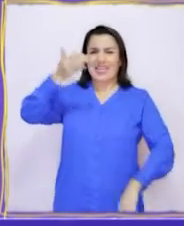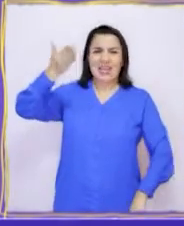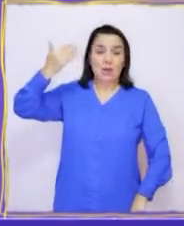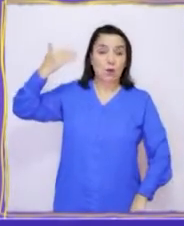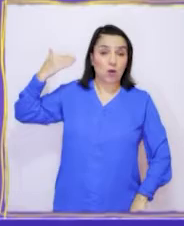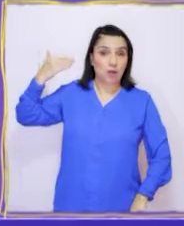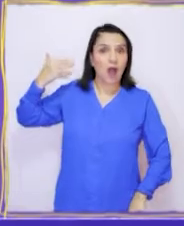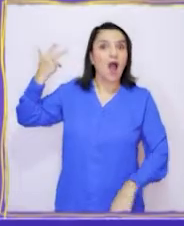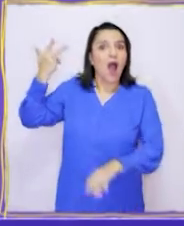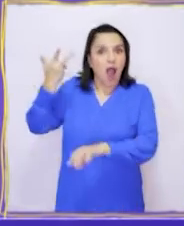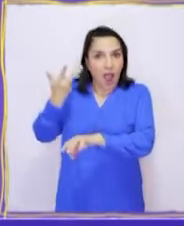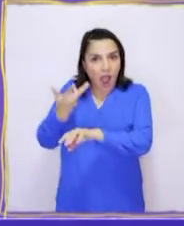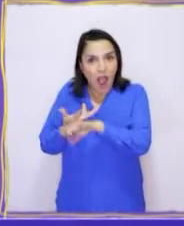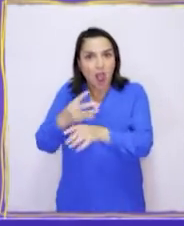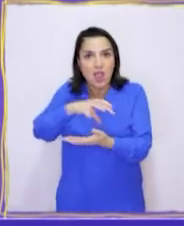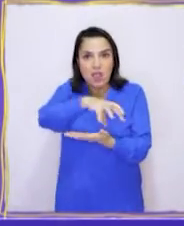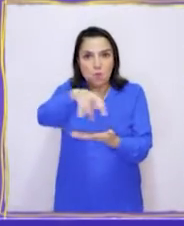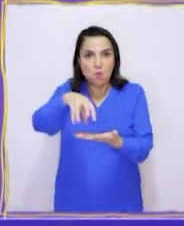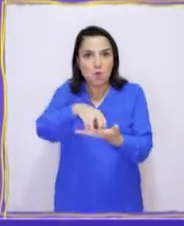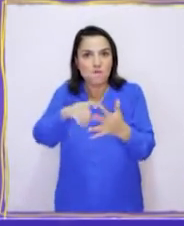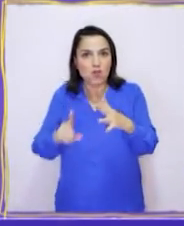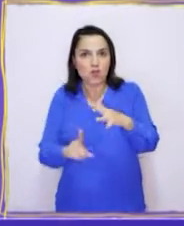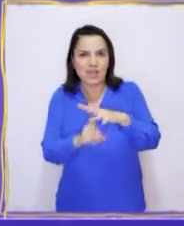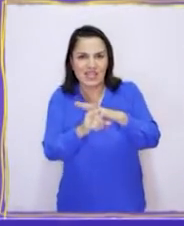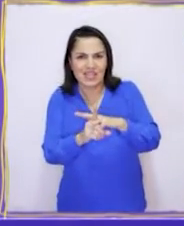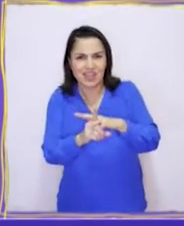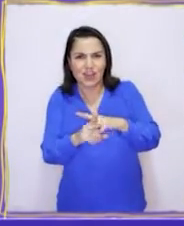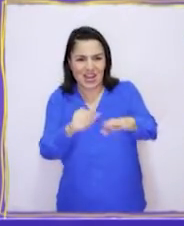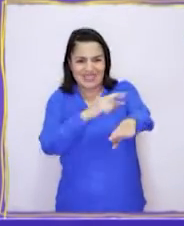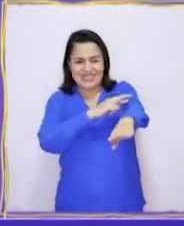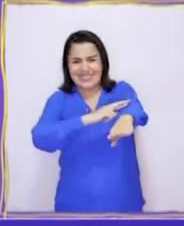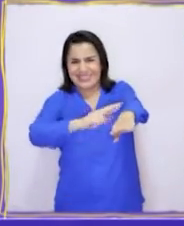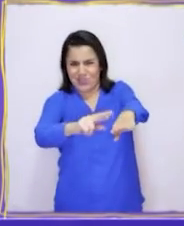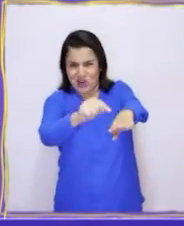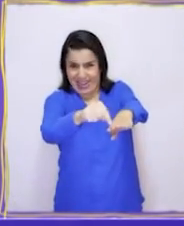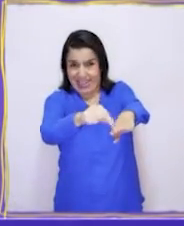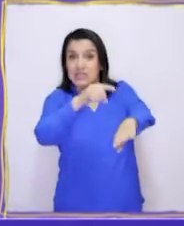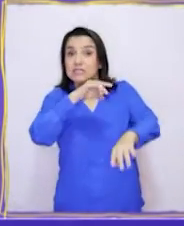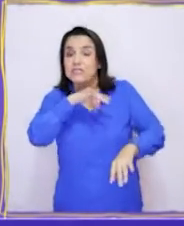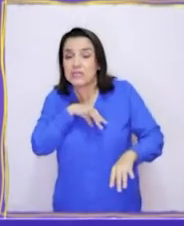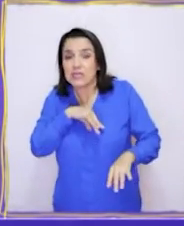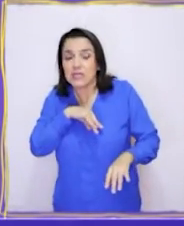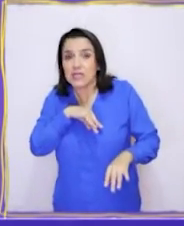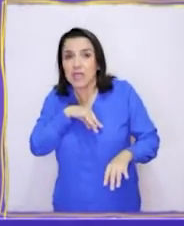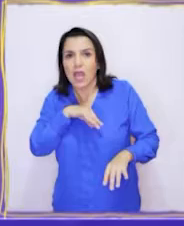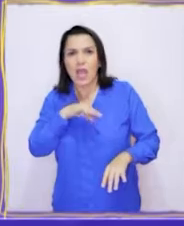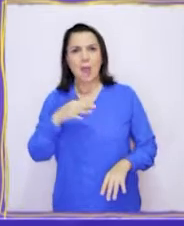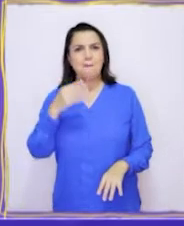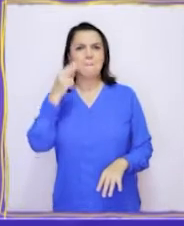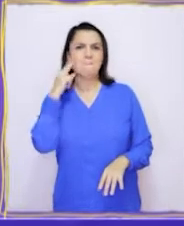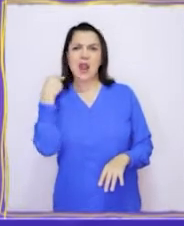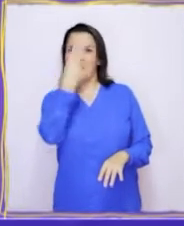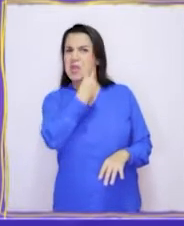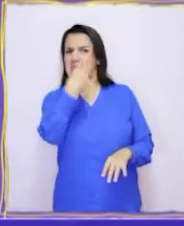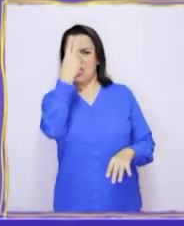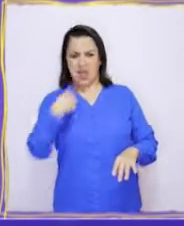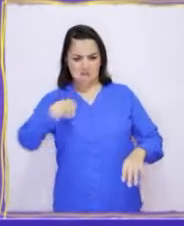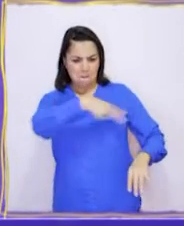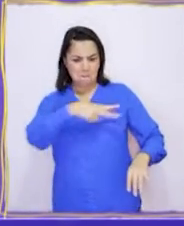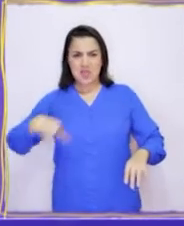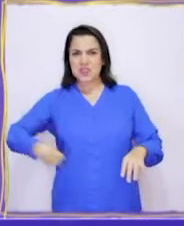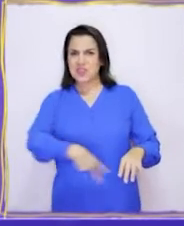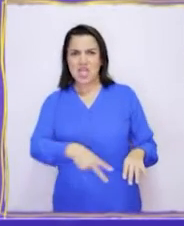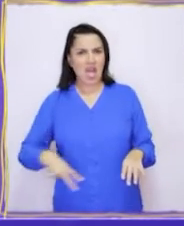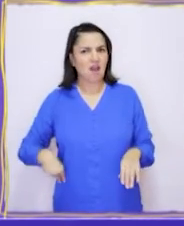nos vamos a encontrar con unos pueblos originarios de la zona austral de nuestro país que se maquillaban y pintaban